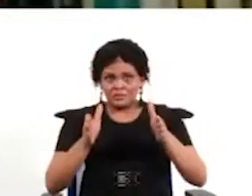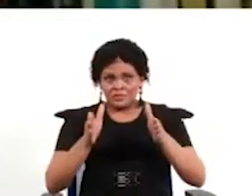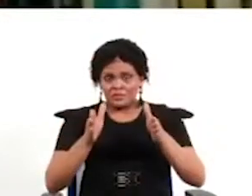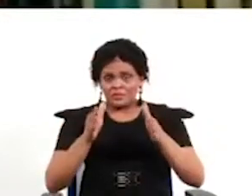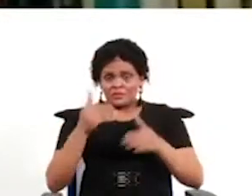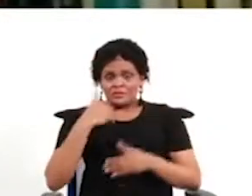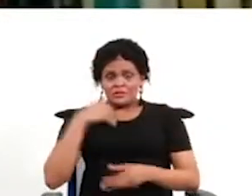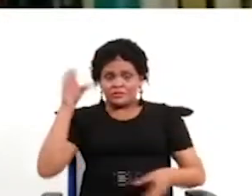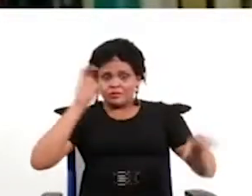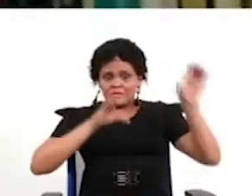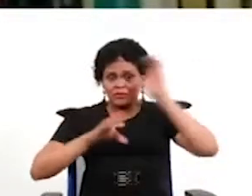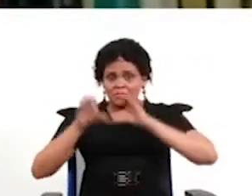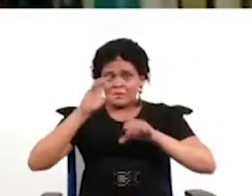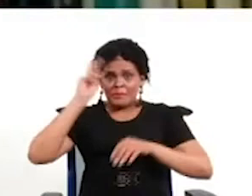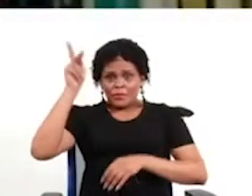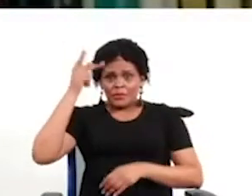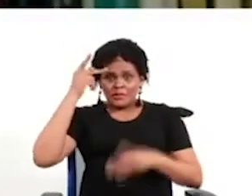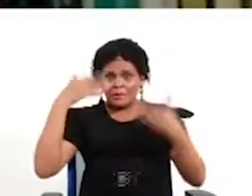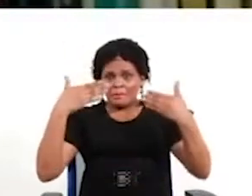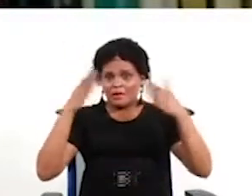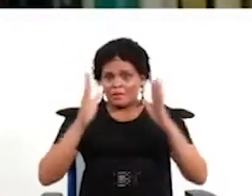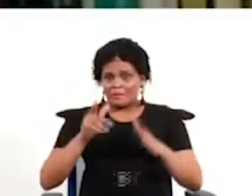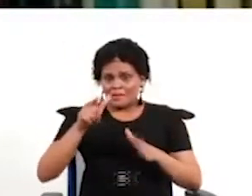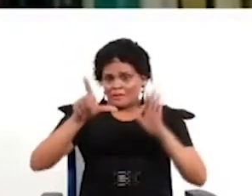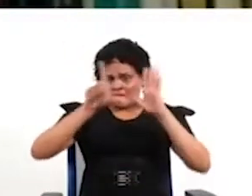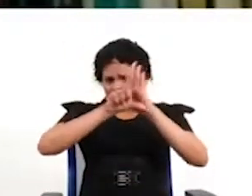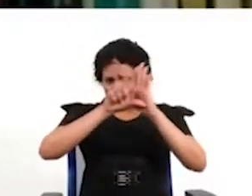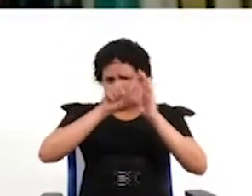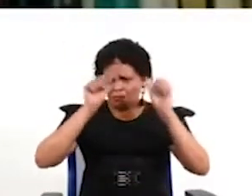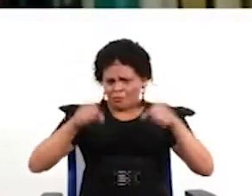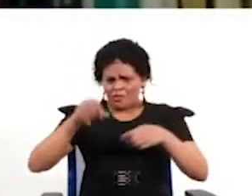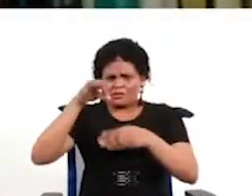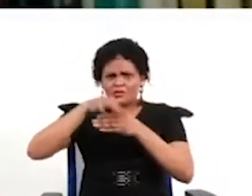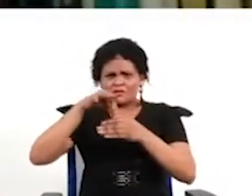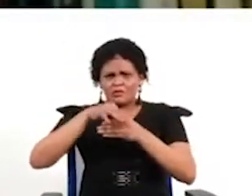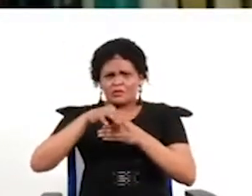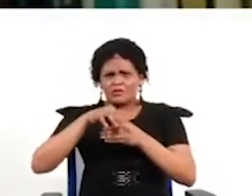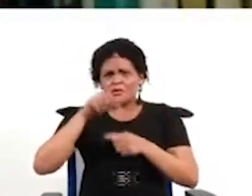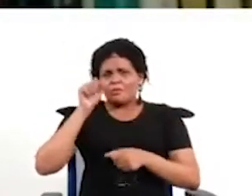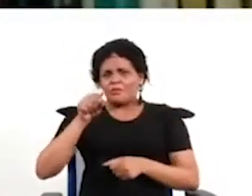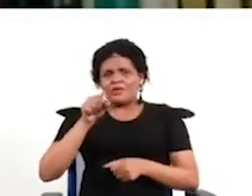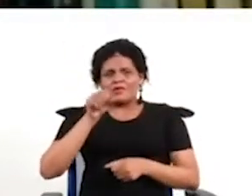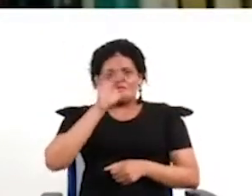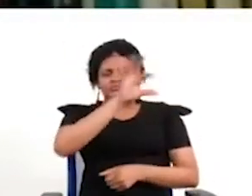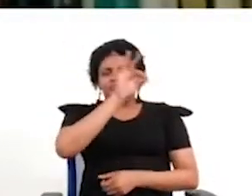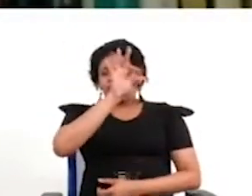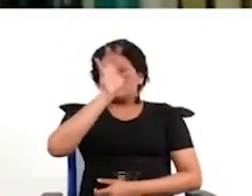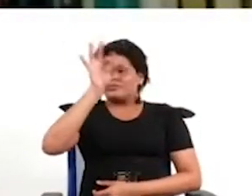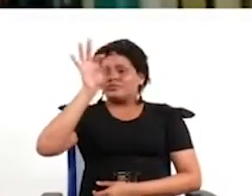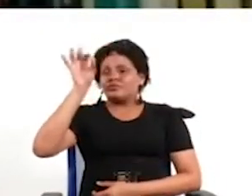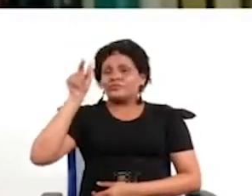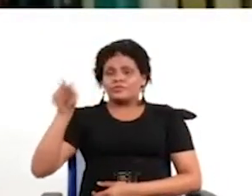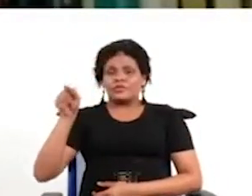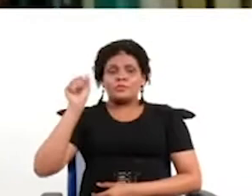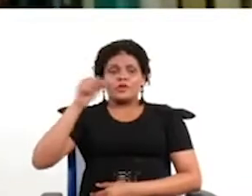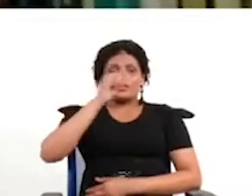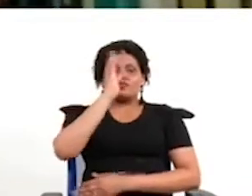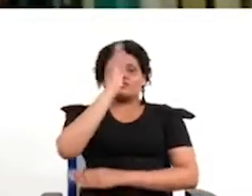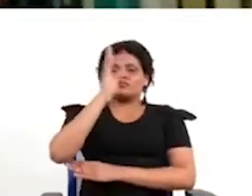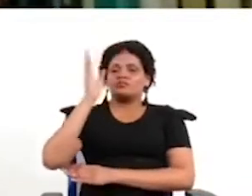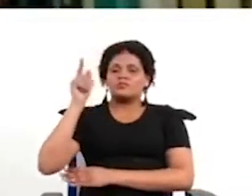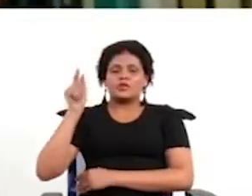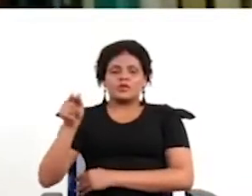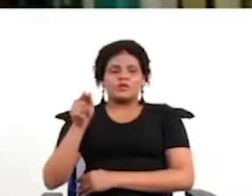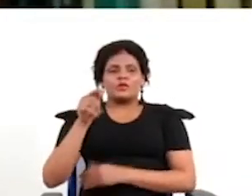política de Panamá a discutir la ley electoral, no digan que están convocando a la ciudadanía, digan que están convocando expertos.